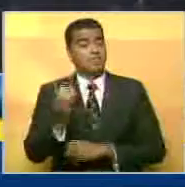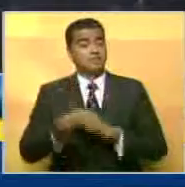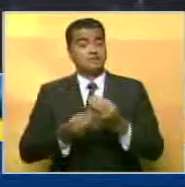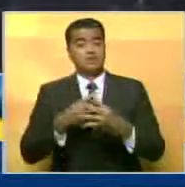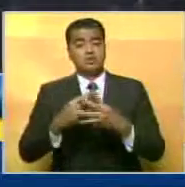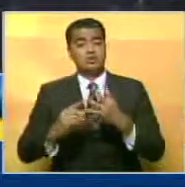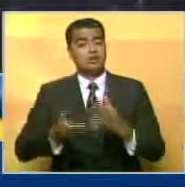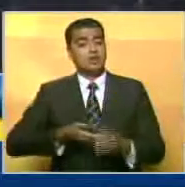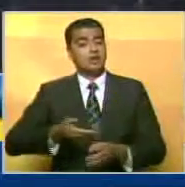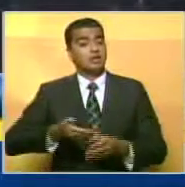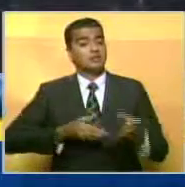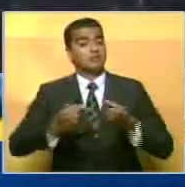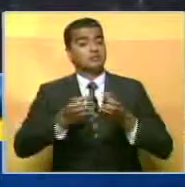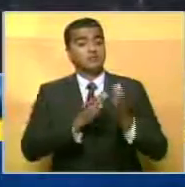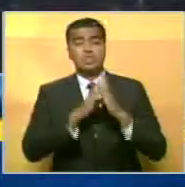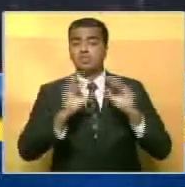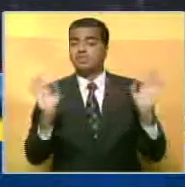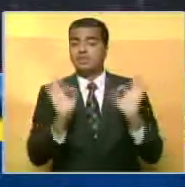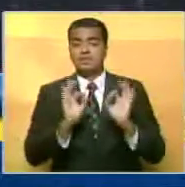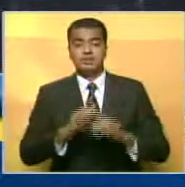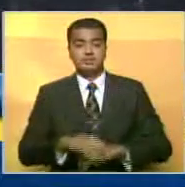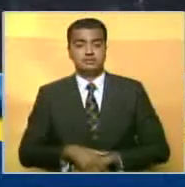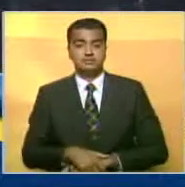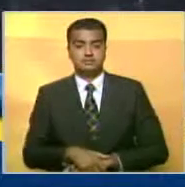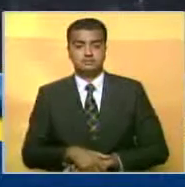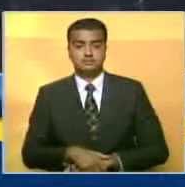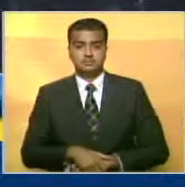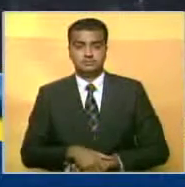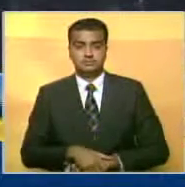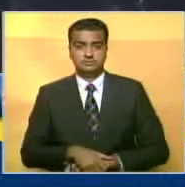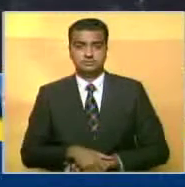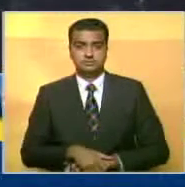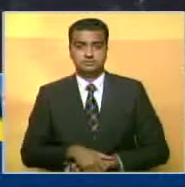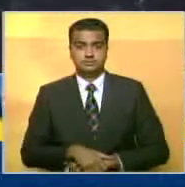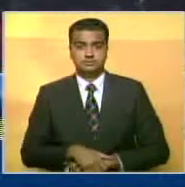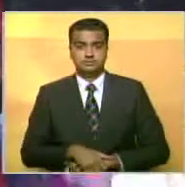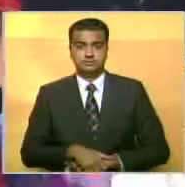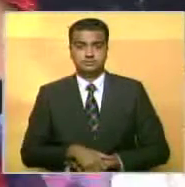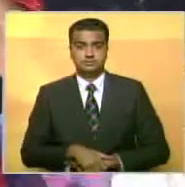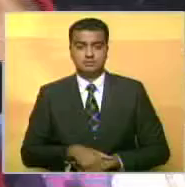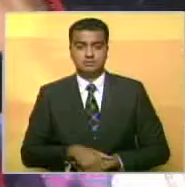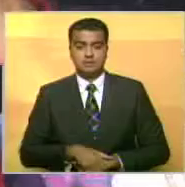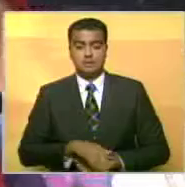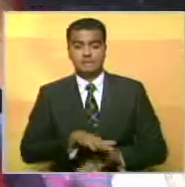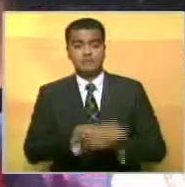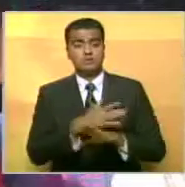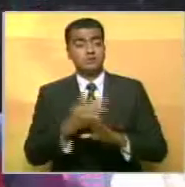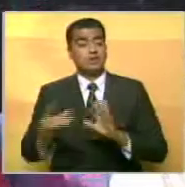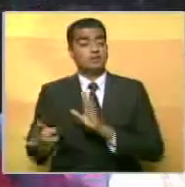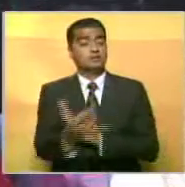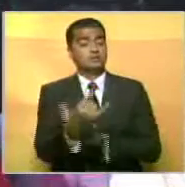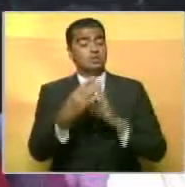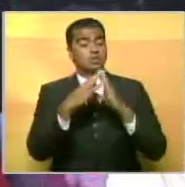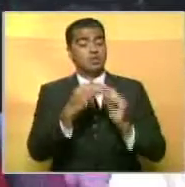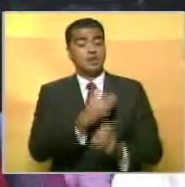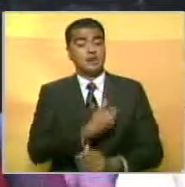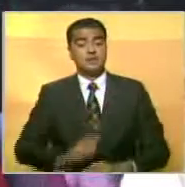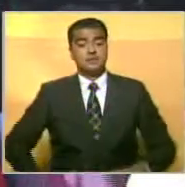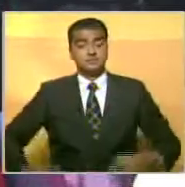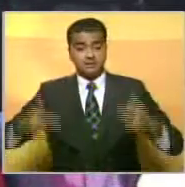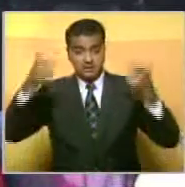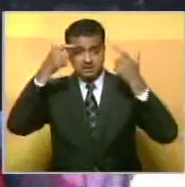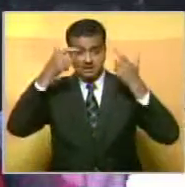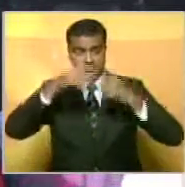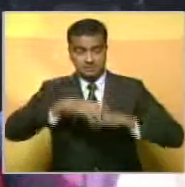alcalde ni concejal, ni absolutamente nada, dentro de nuestra partida. Porque sería una verdadera traición al mandato del comandante Hugo